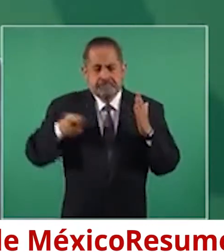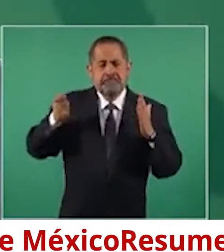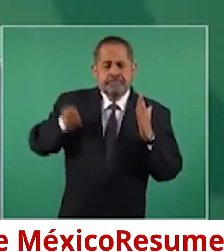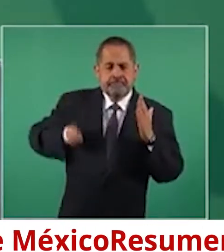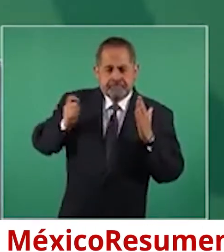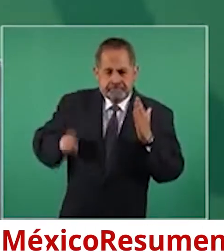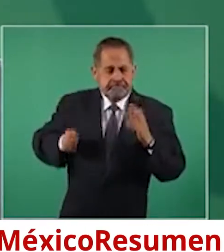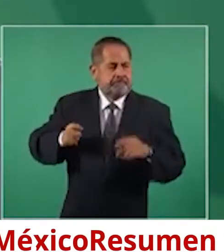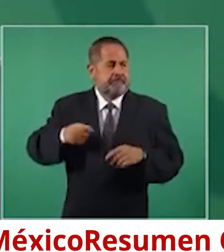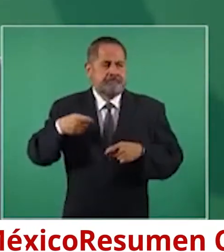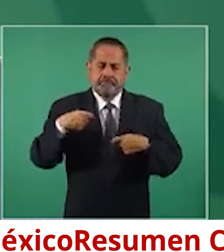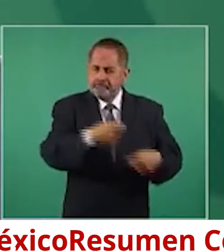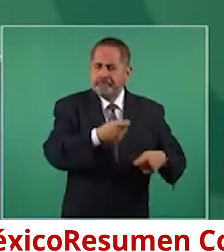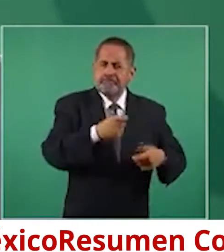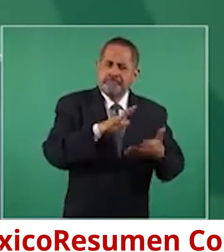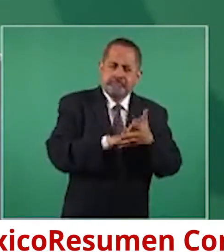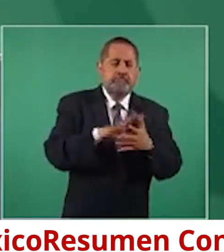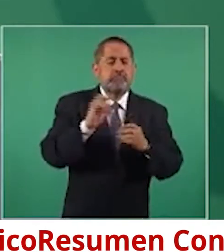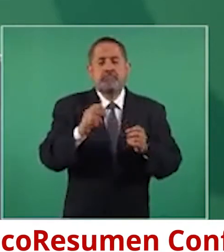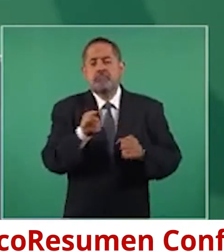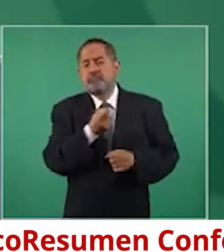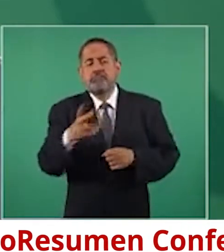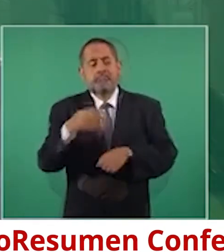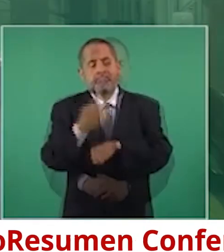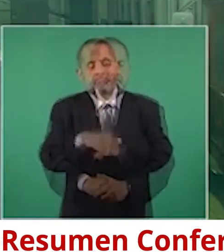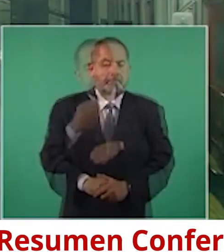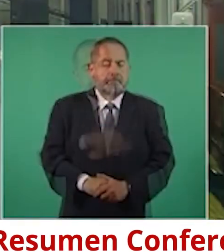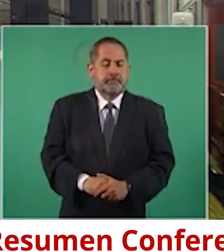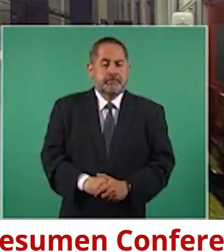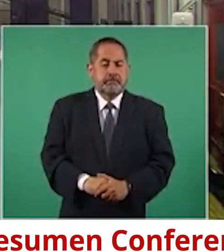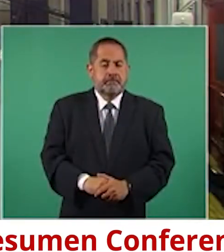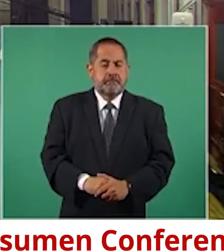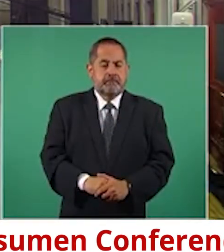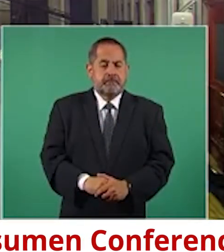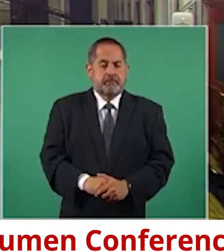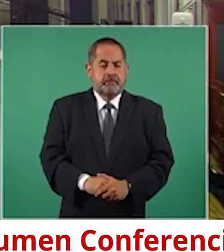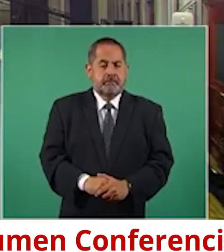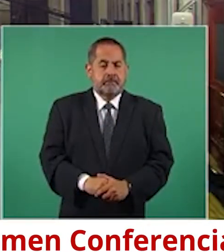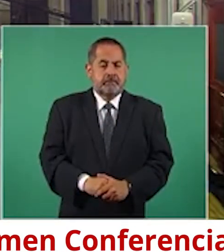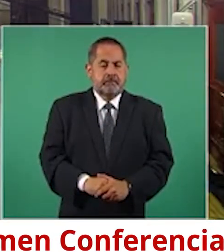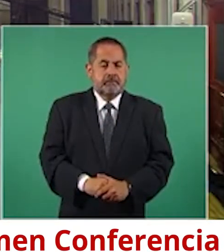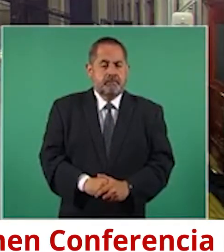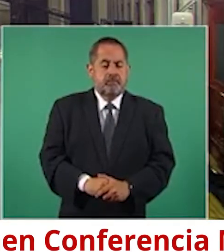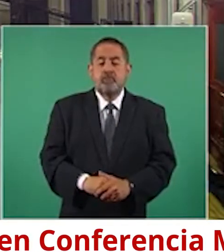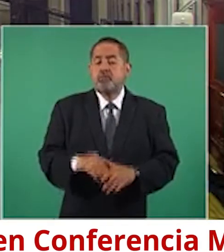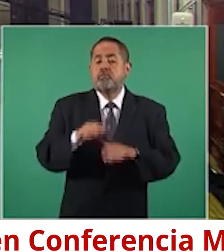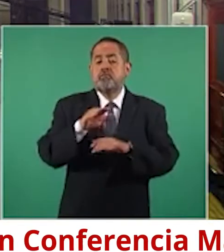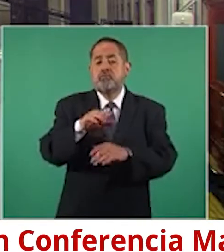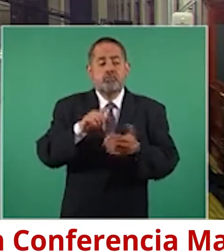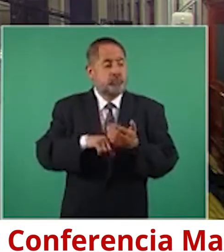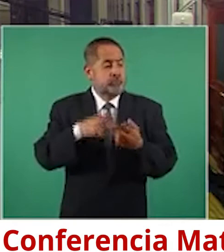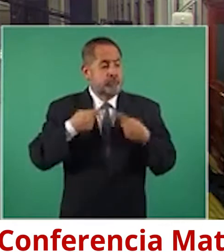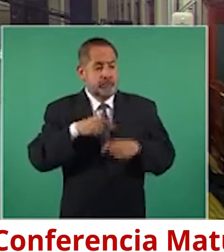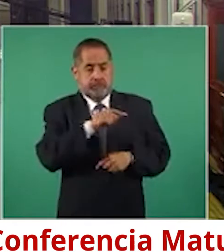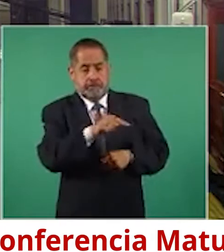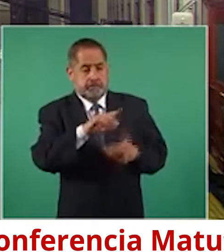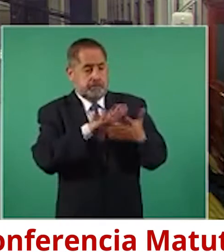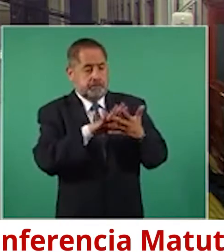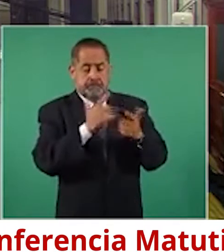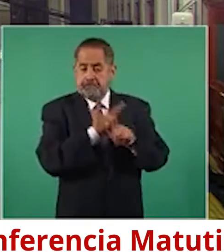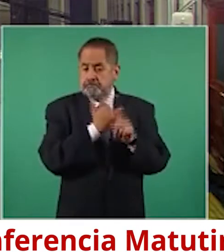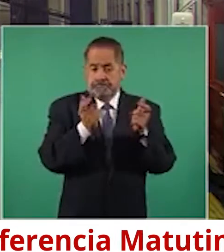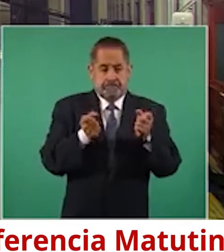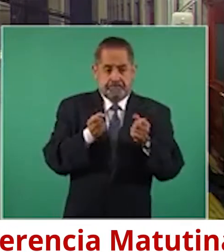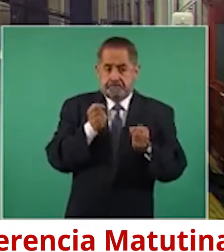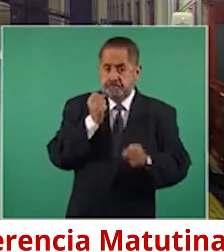prisión preventiva que fueron sujetos de análisis en el ámbito federal. Lo de la liberación de los presos es